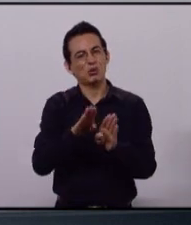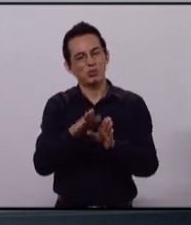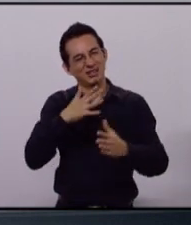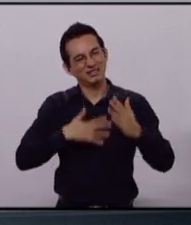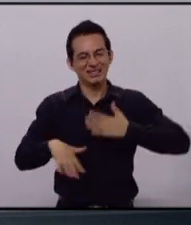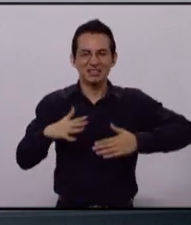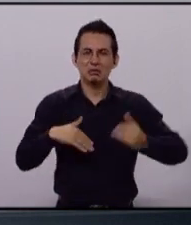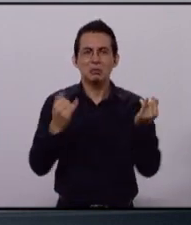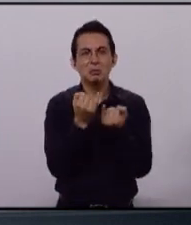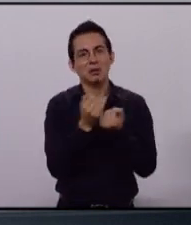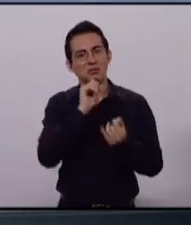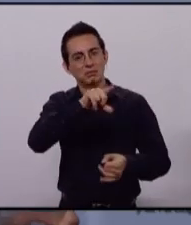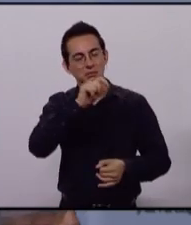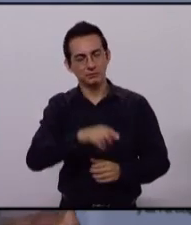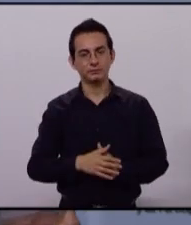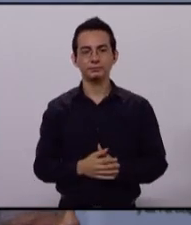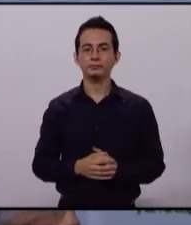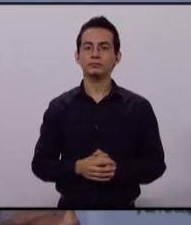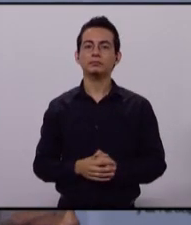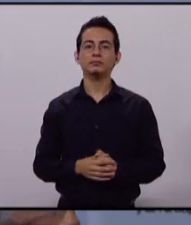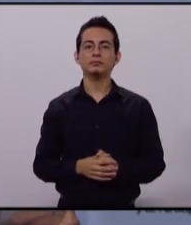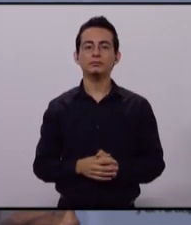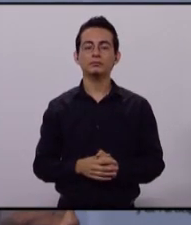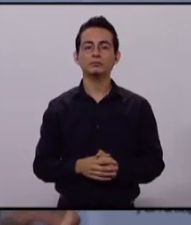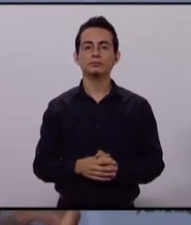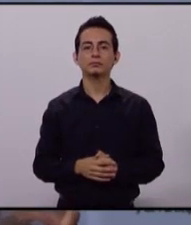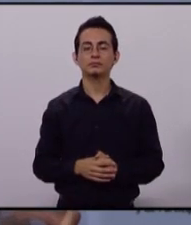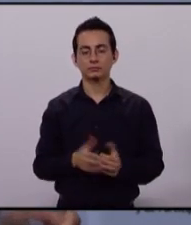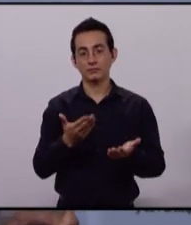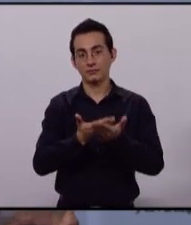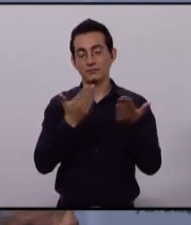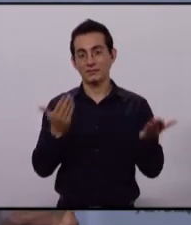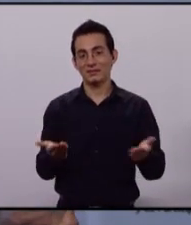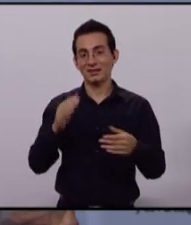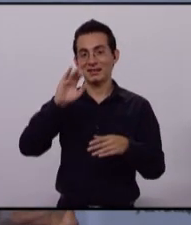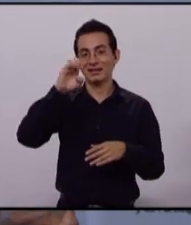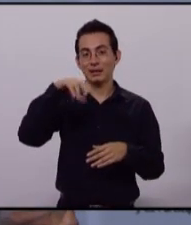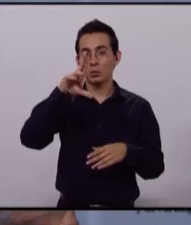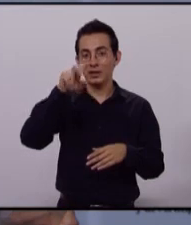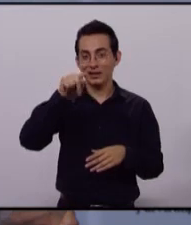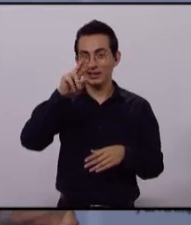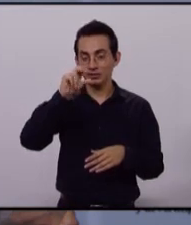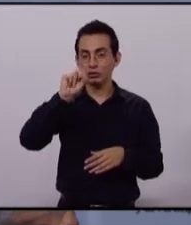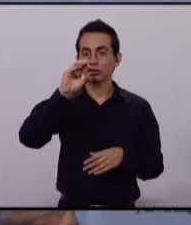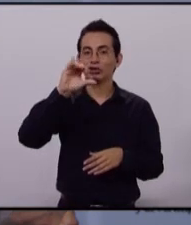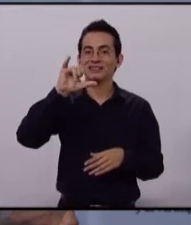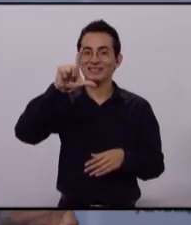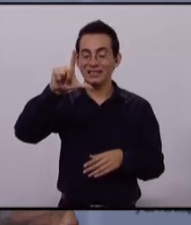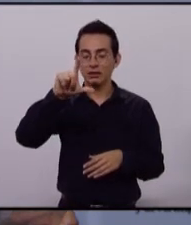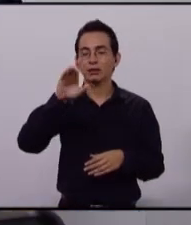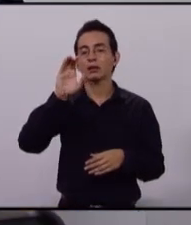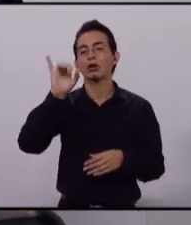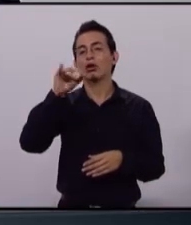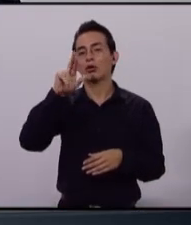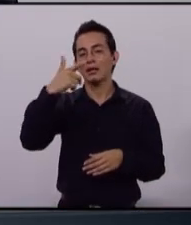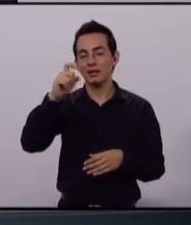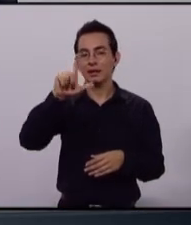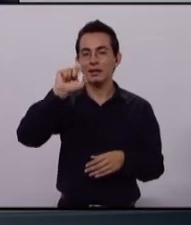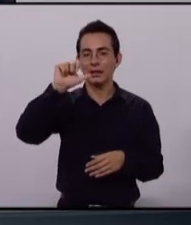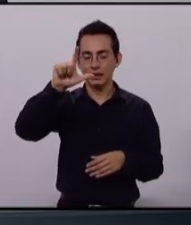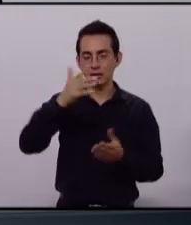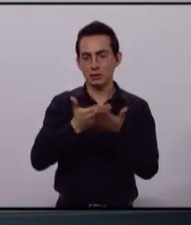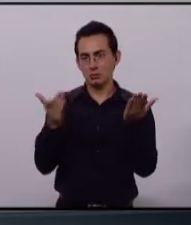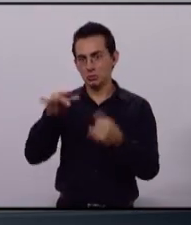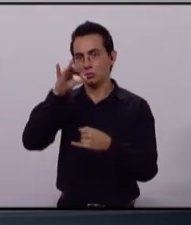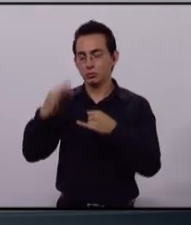Zapopan esté secuestrado. Candidato de Encuentro Social, Jorge Leal, su turno para conclusiones. Gracias,